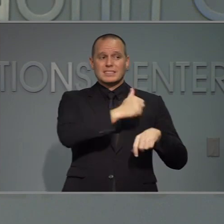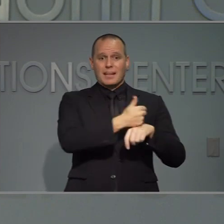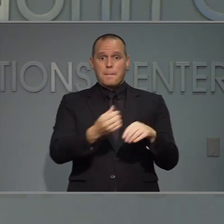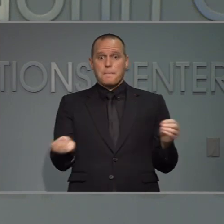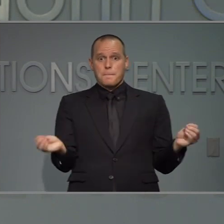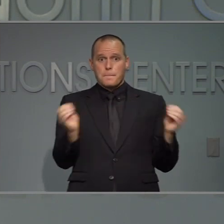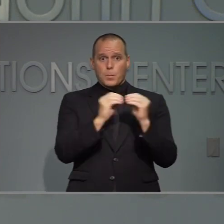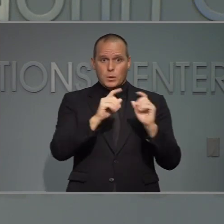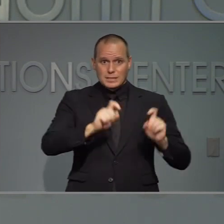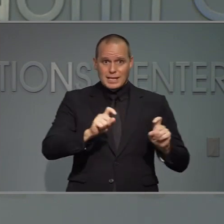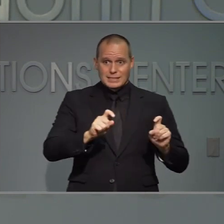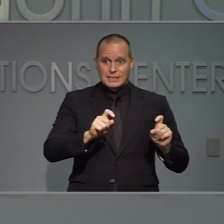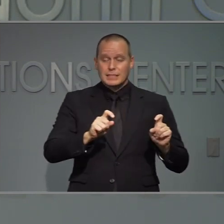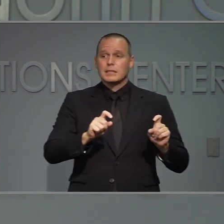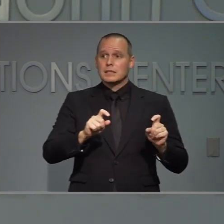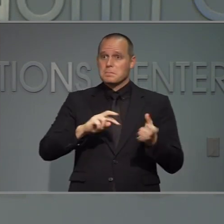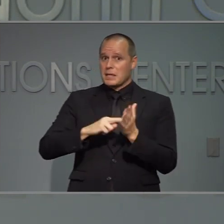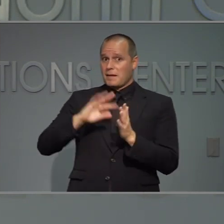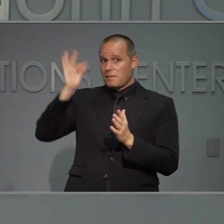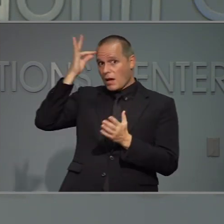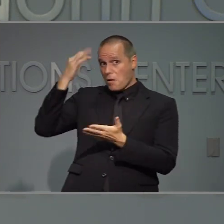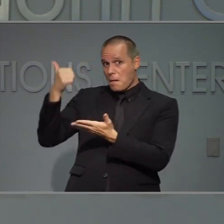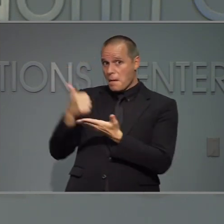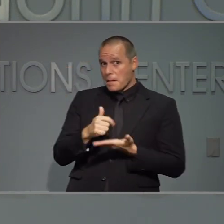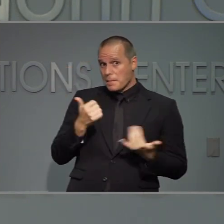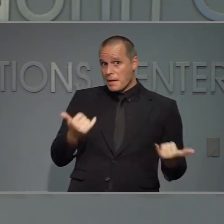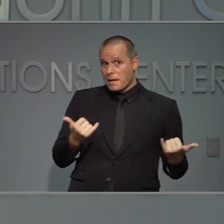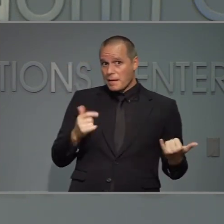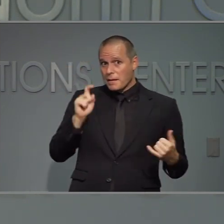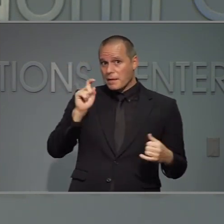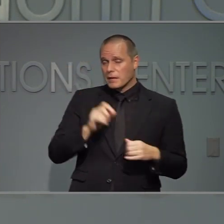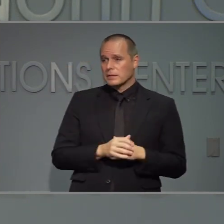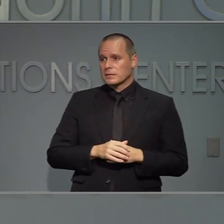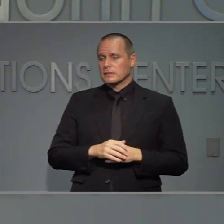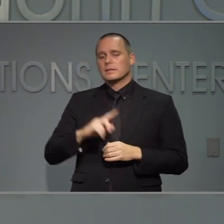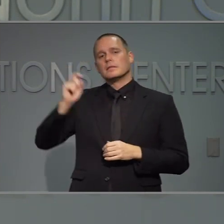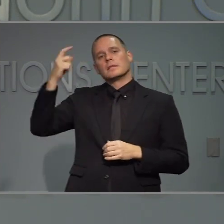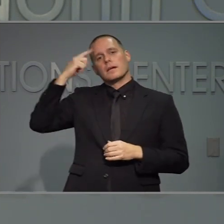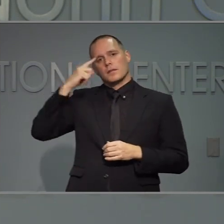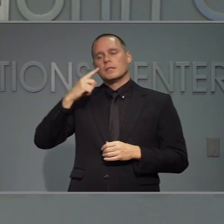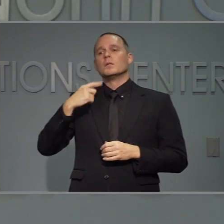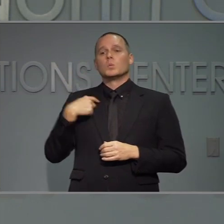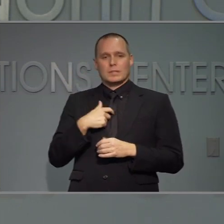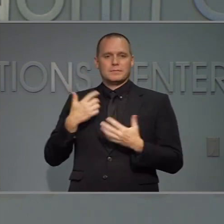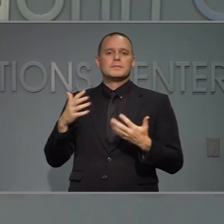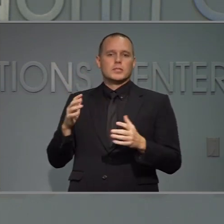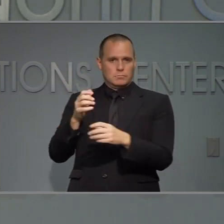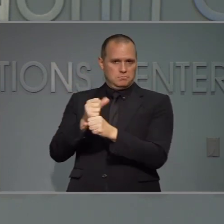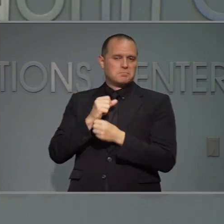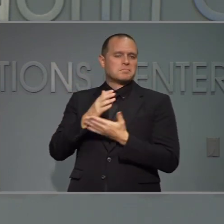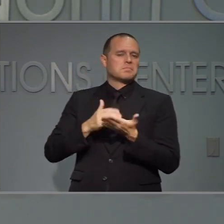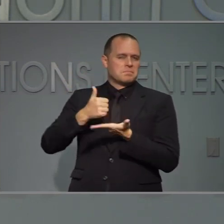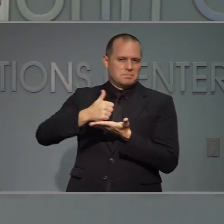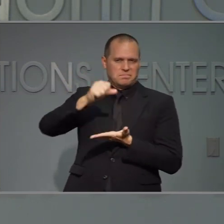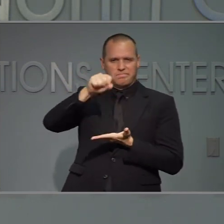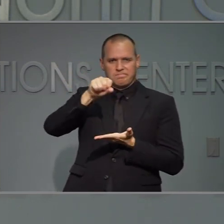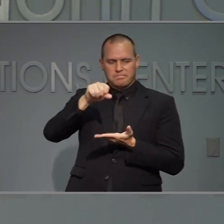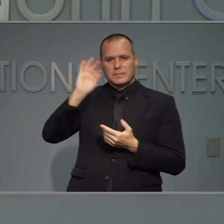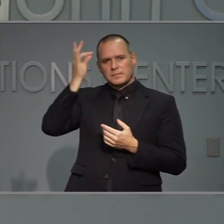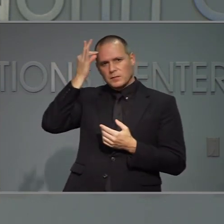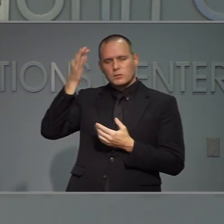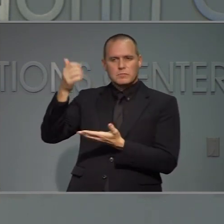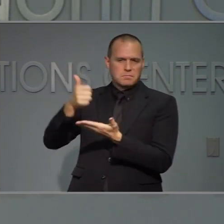sobre las contribuciones del gobierno federal respuesta hemos recibido una asistencia del gobierno federal pero nos